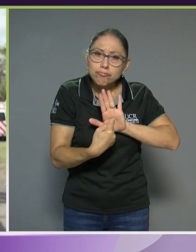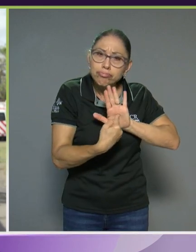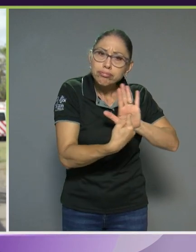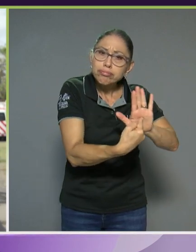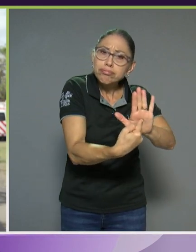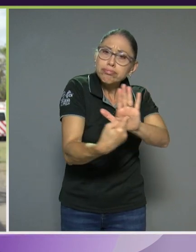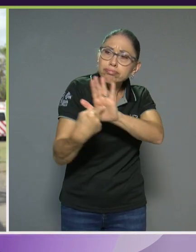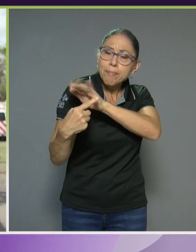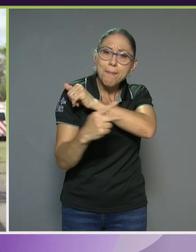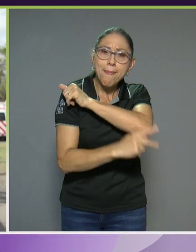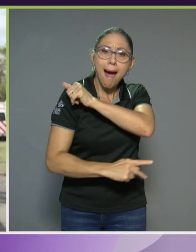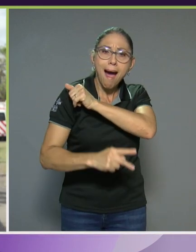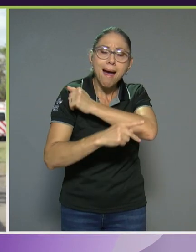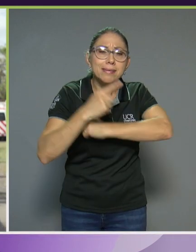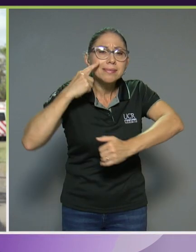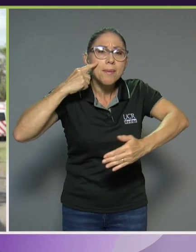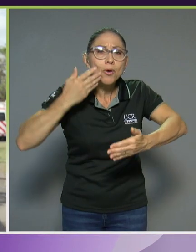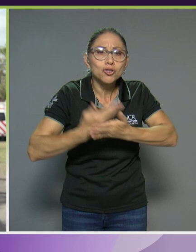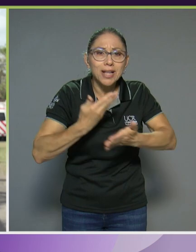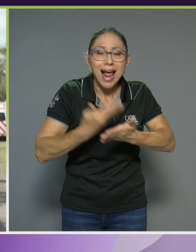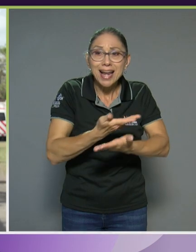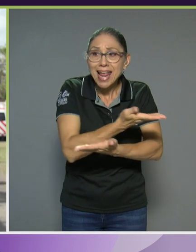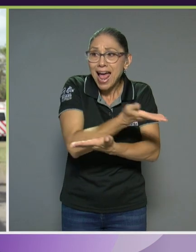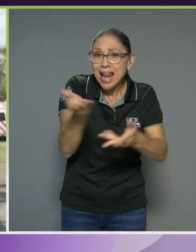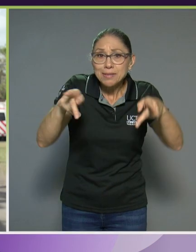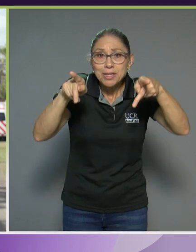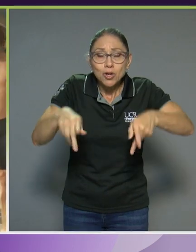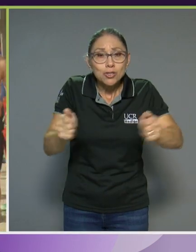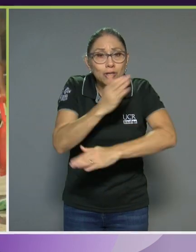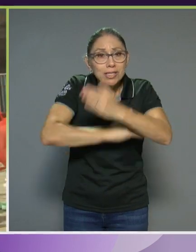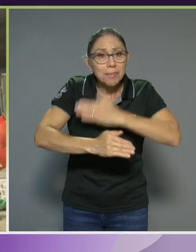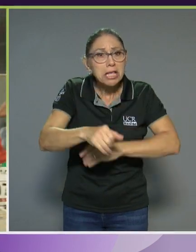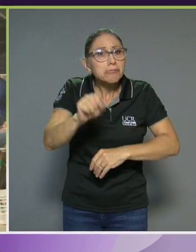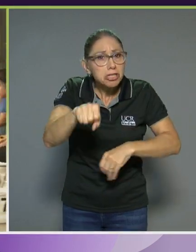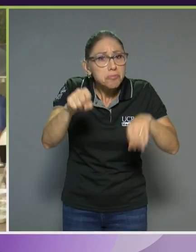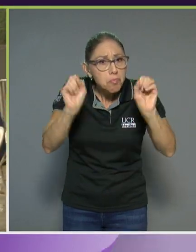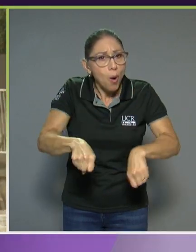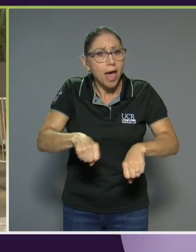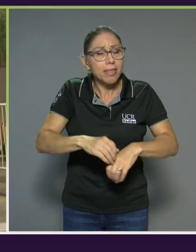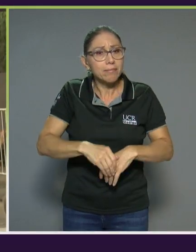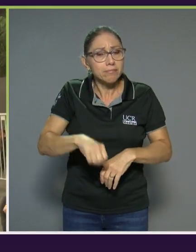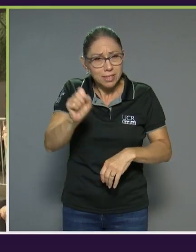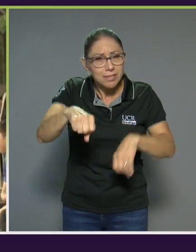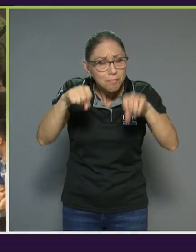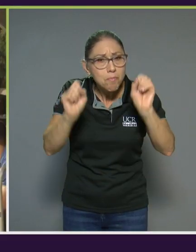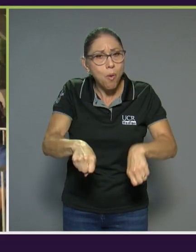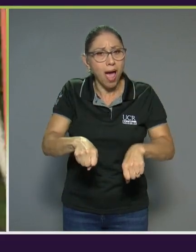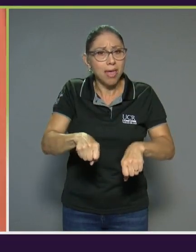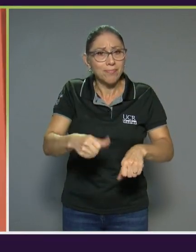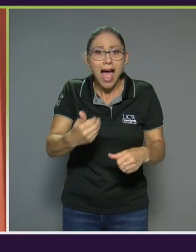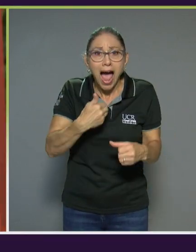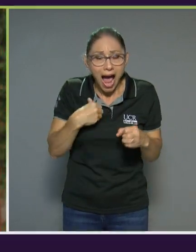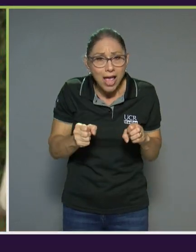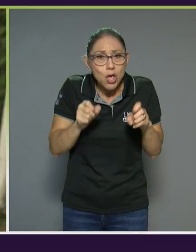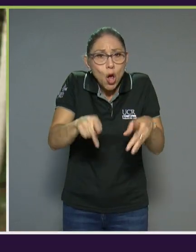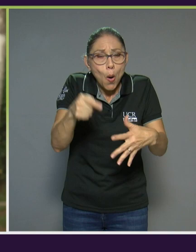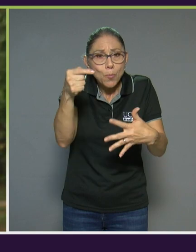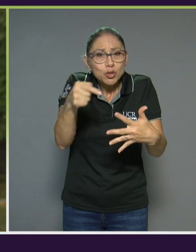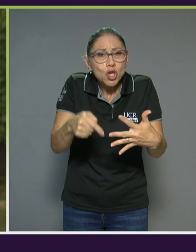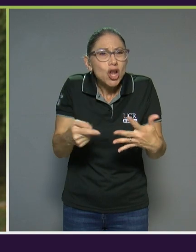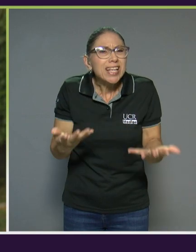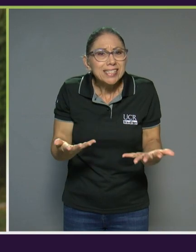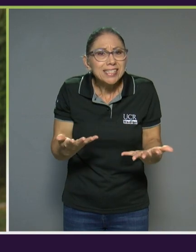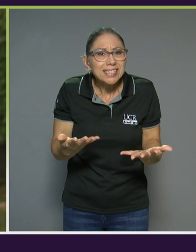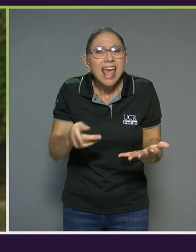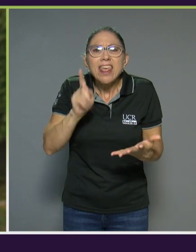país, el demostrarle a quienes tienen una discapacidad que sí se puede. Sí se puede, sí hay opciones. ¿Qué es que hay que hacer?